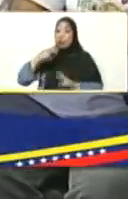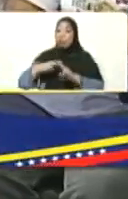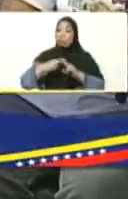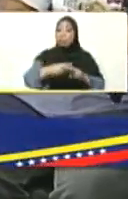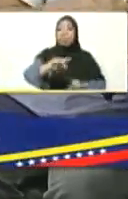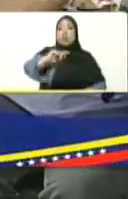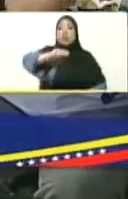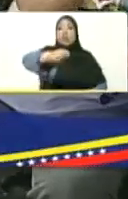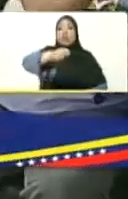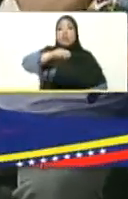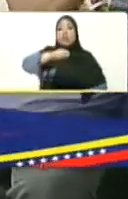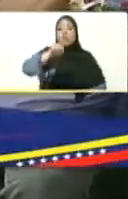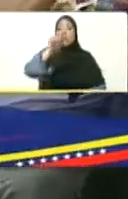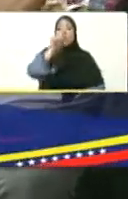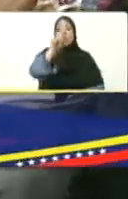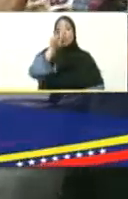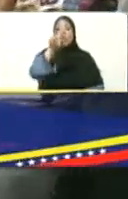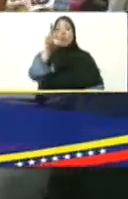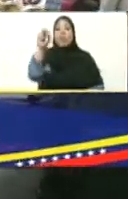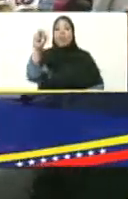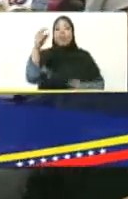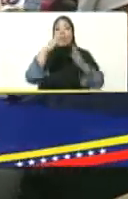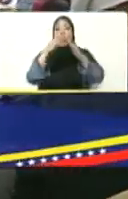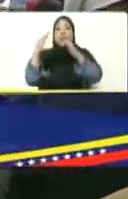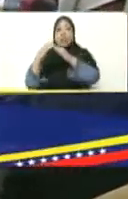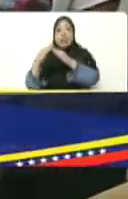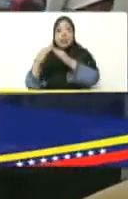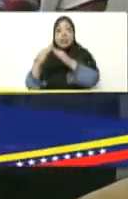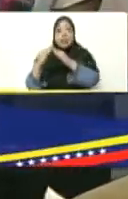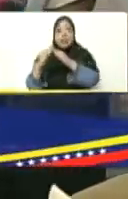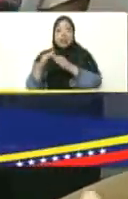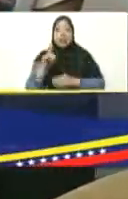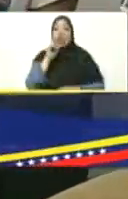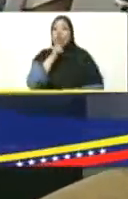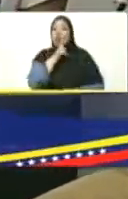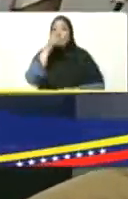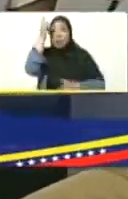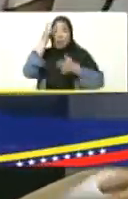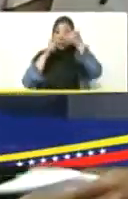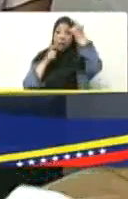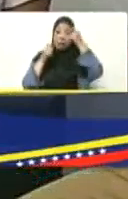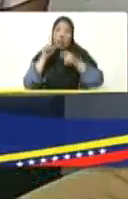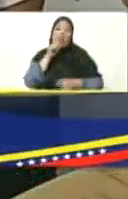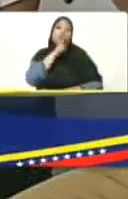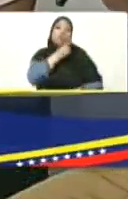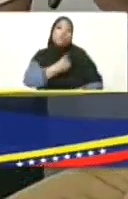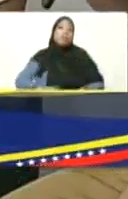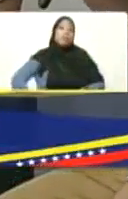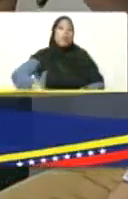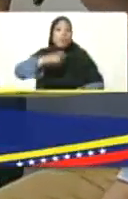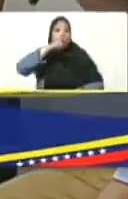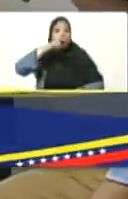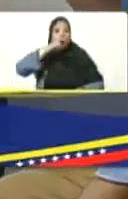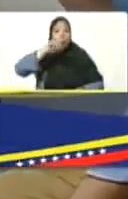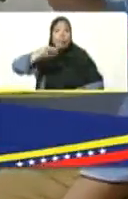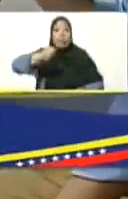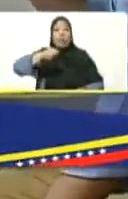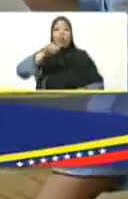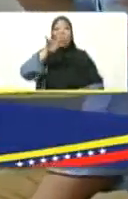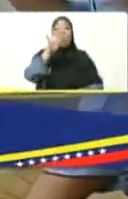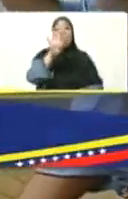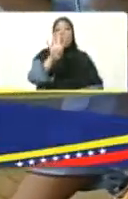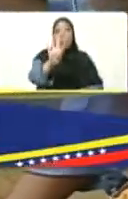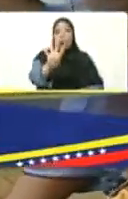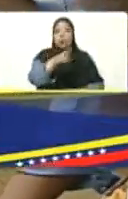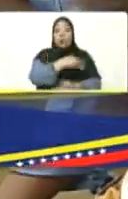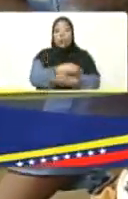las 120 viviendas, Yainey. En nombre del presidente Nicolás Maduro, en nombre del comandante Chávez, te entrego la llave de tu hogar. Ya son 4 millones